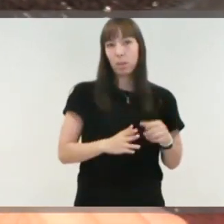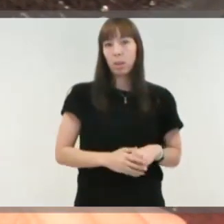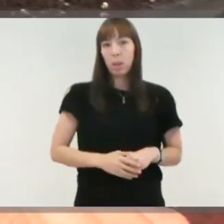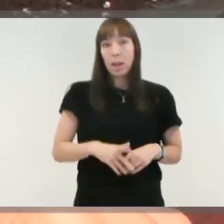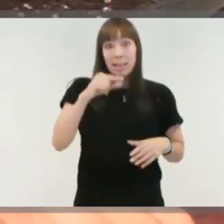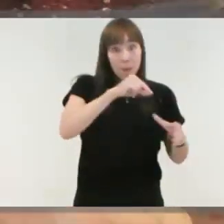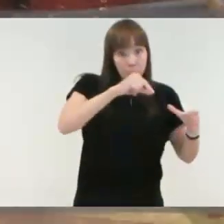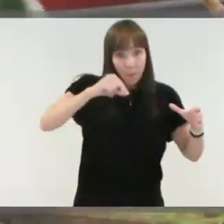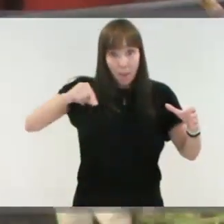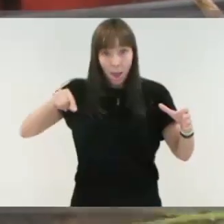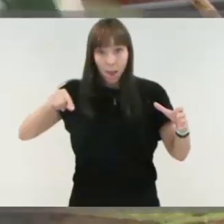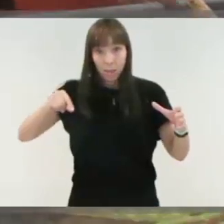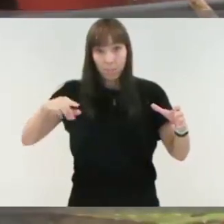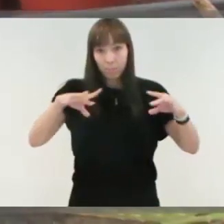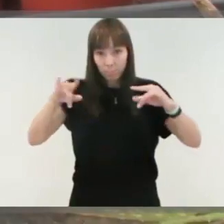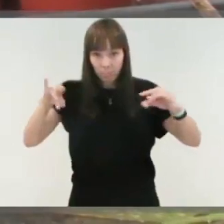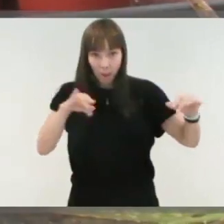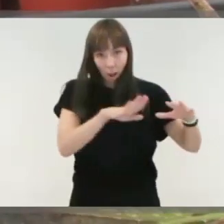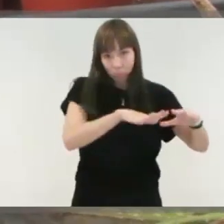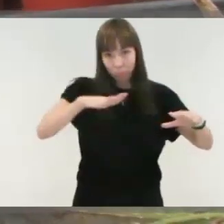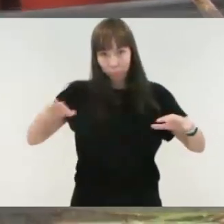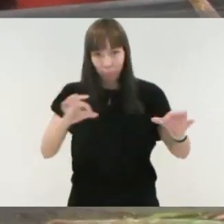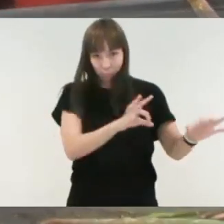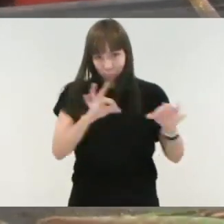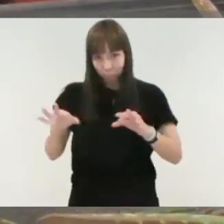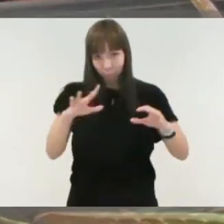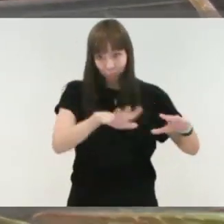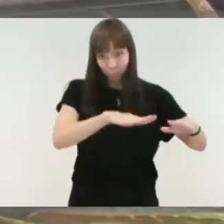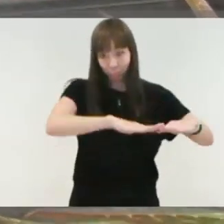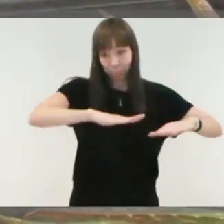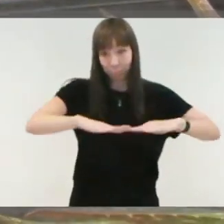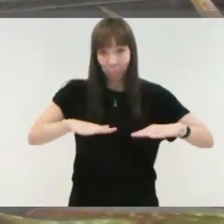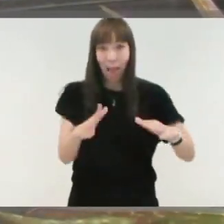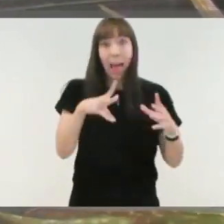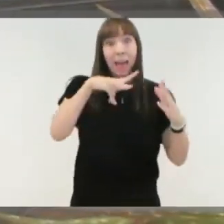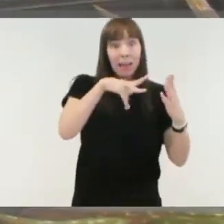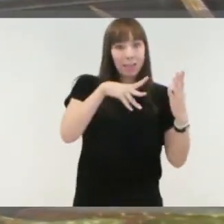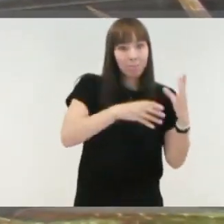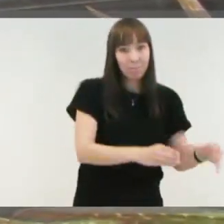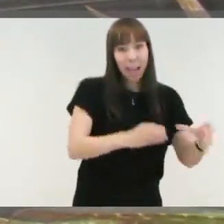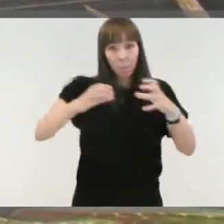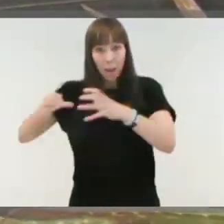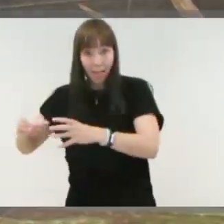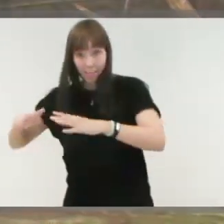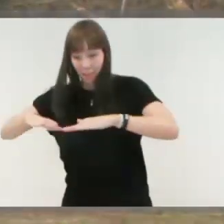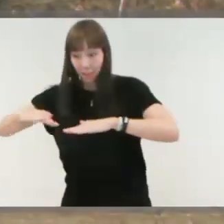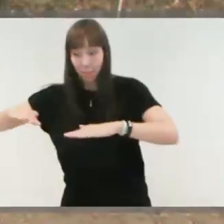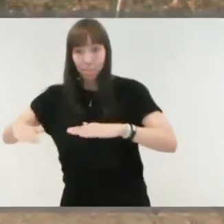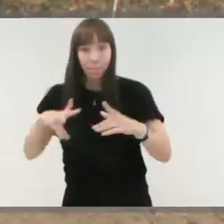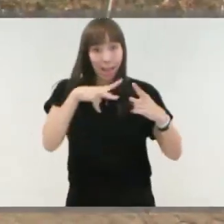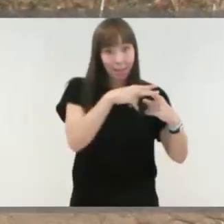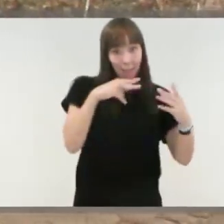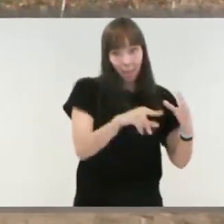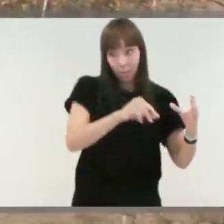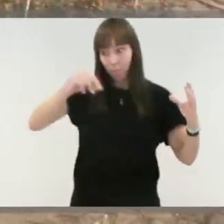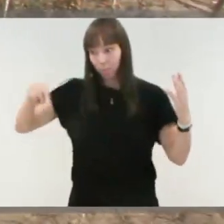las semillas, preparar sustratos, trasplantes, esquejes, huerta,